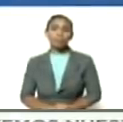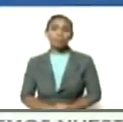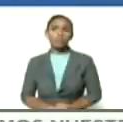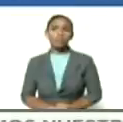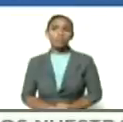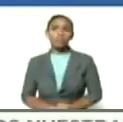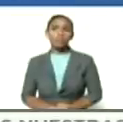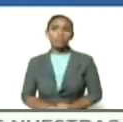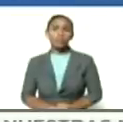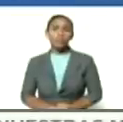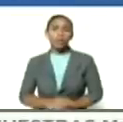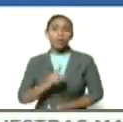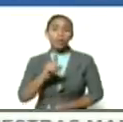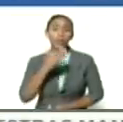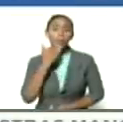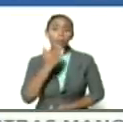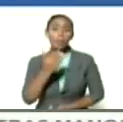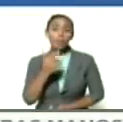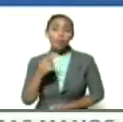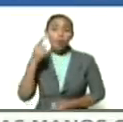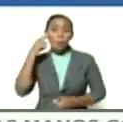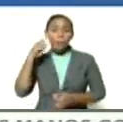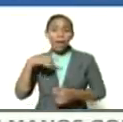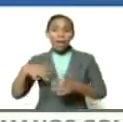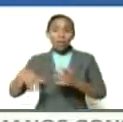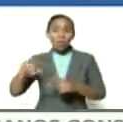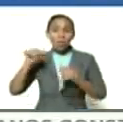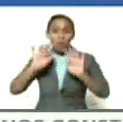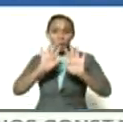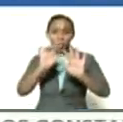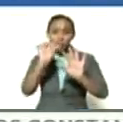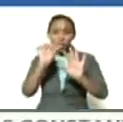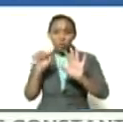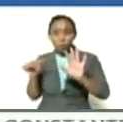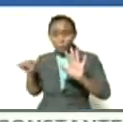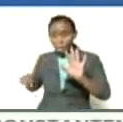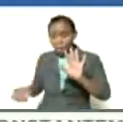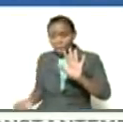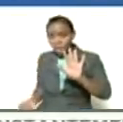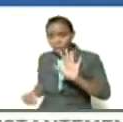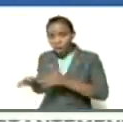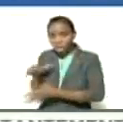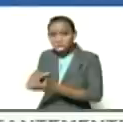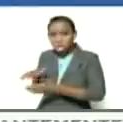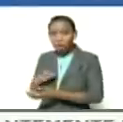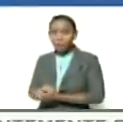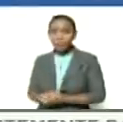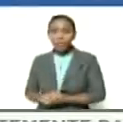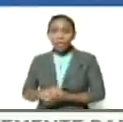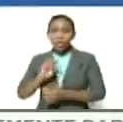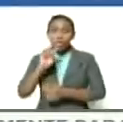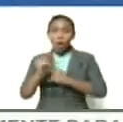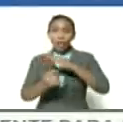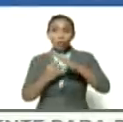con su permiso por acto me lo pusieron bien desordenado aquí dos instrumentos fundamentales